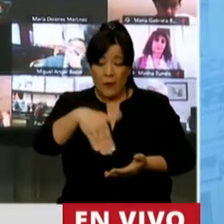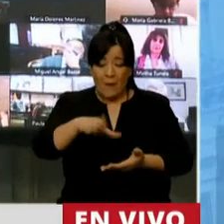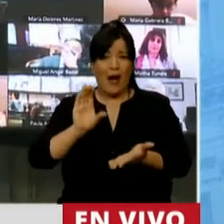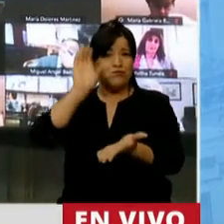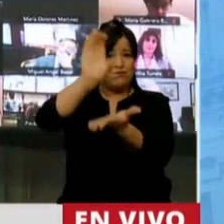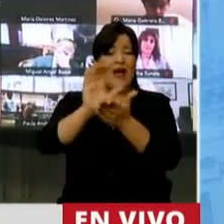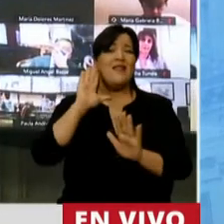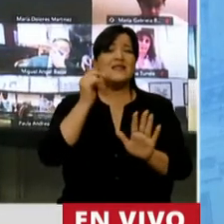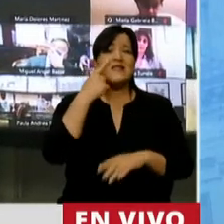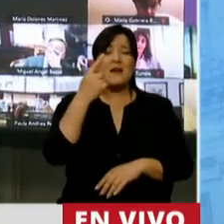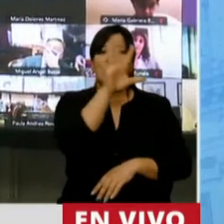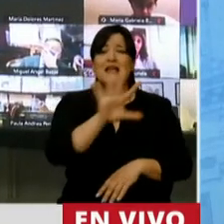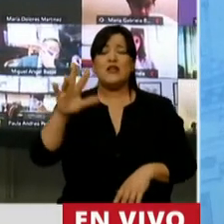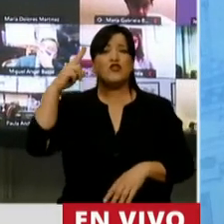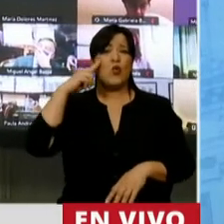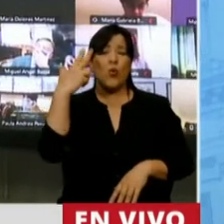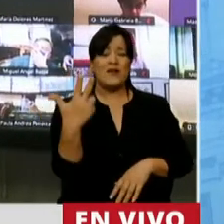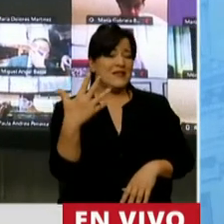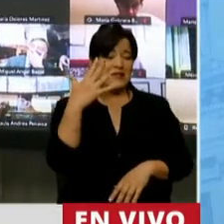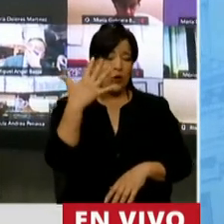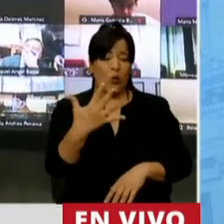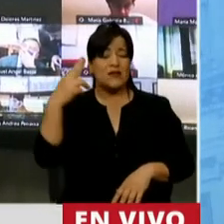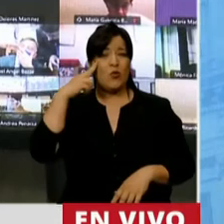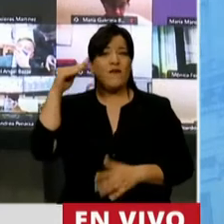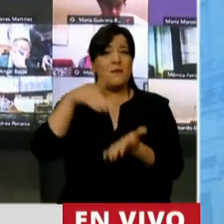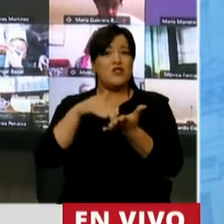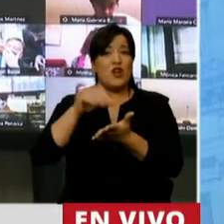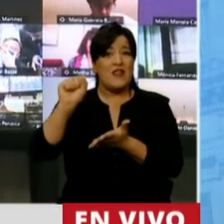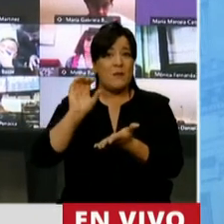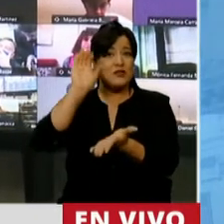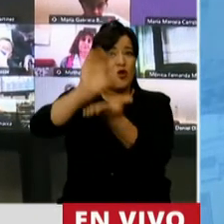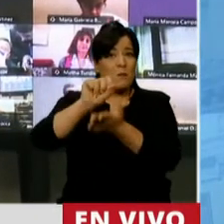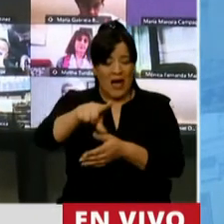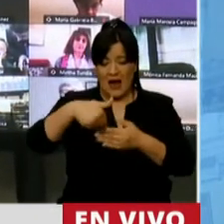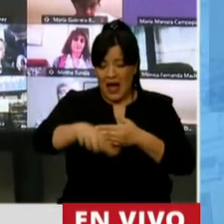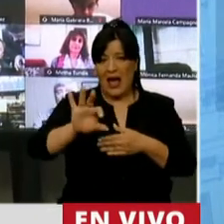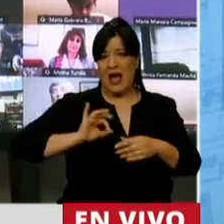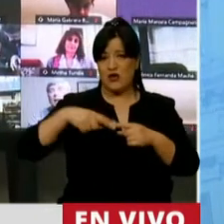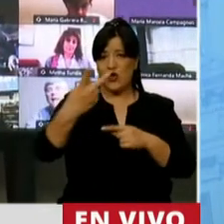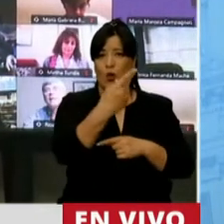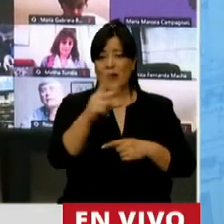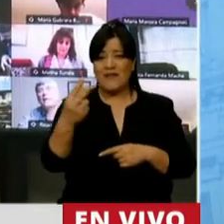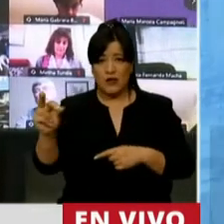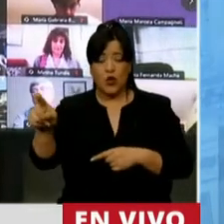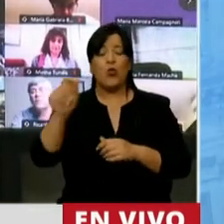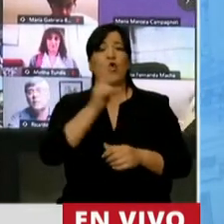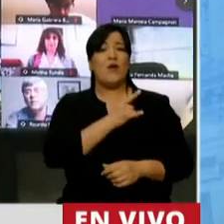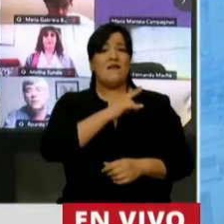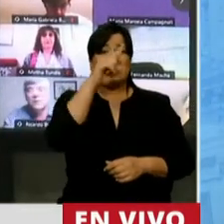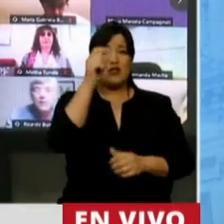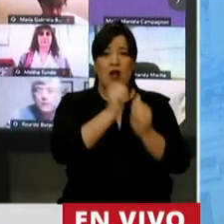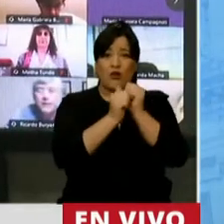16.559 millones de pesos en el año 2021? La Universidad Nacional de Rosario, 10